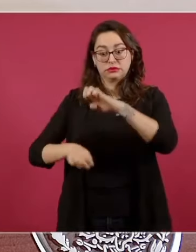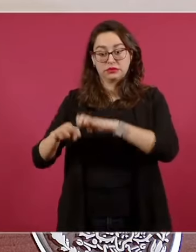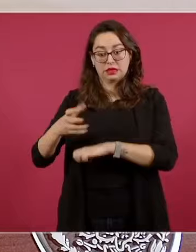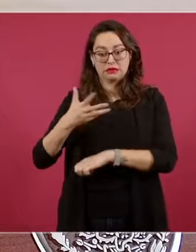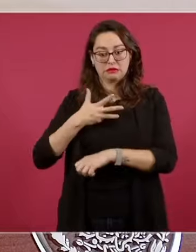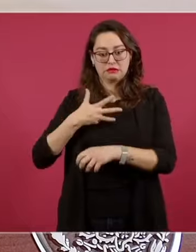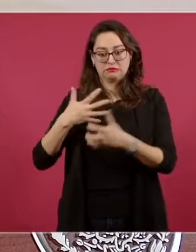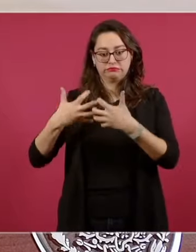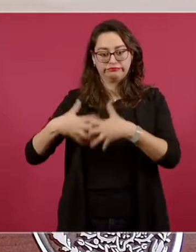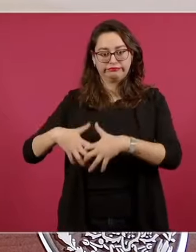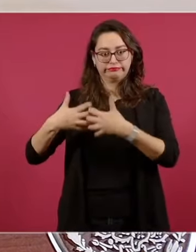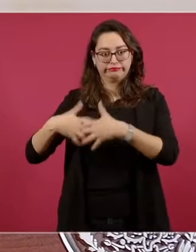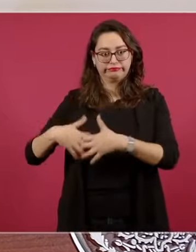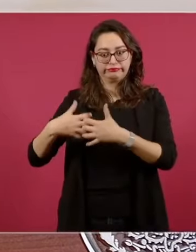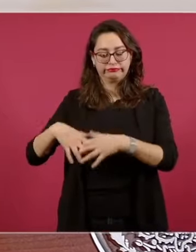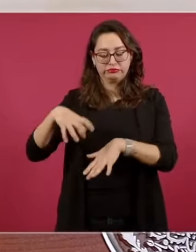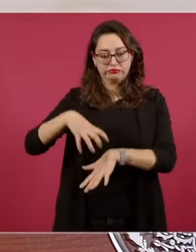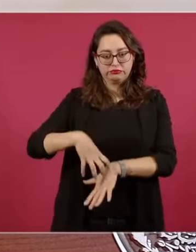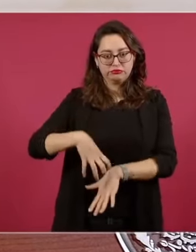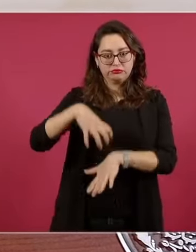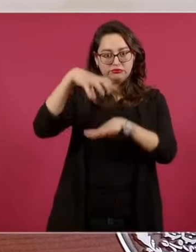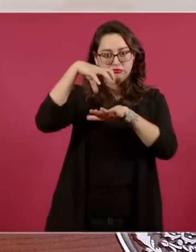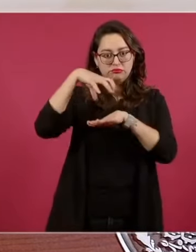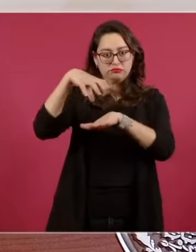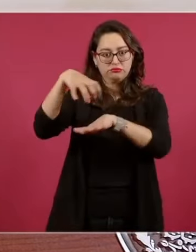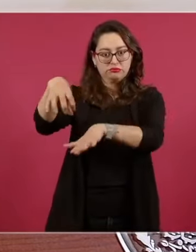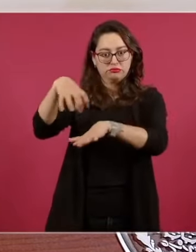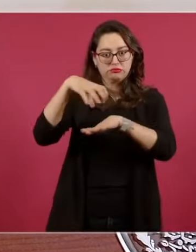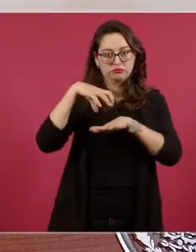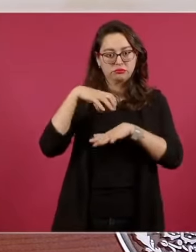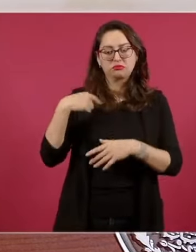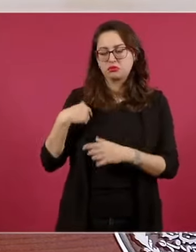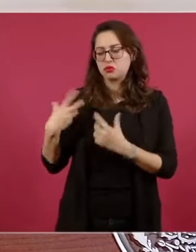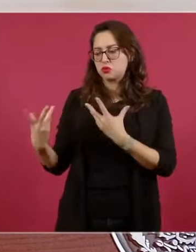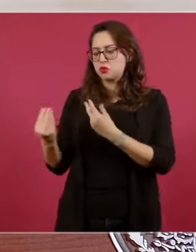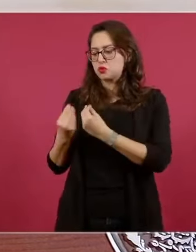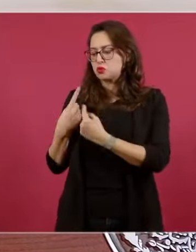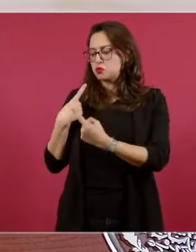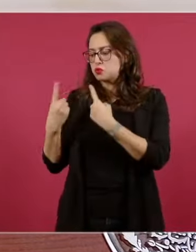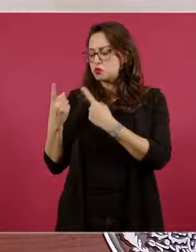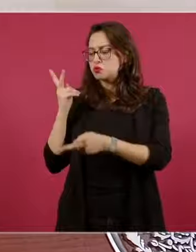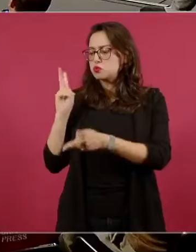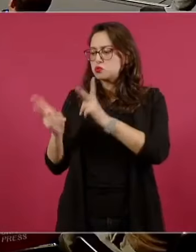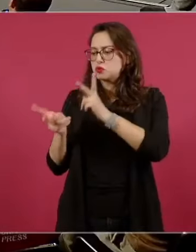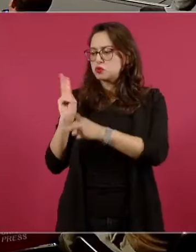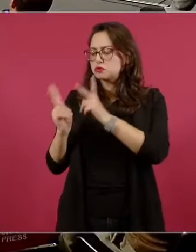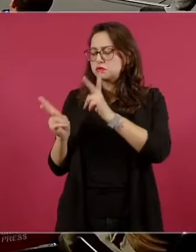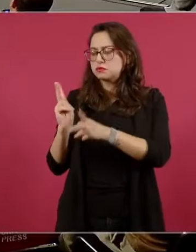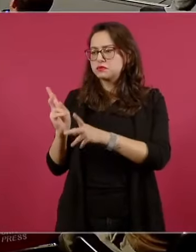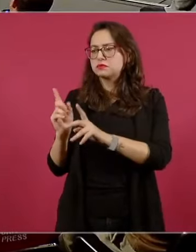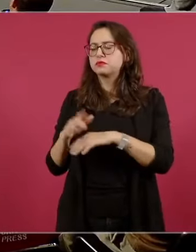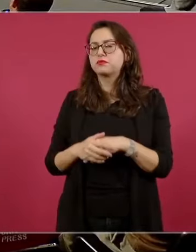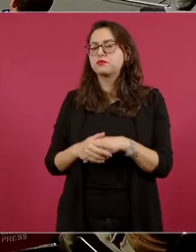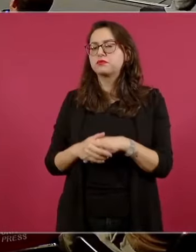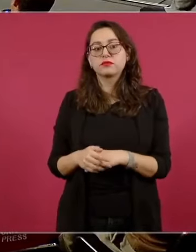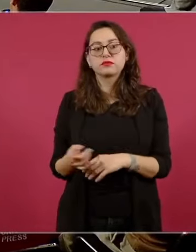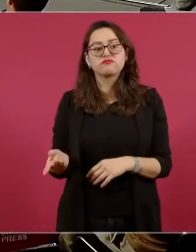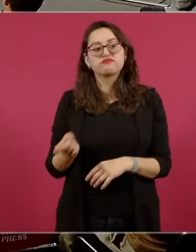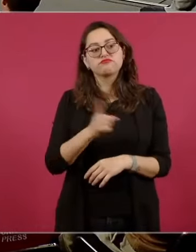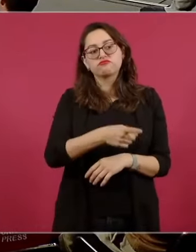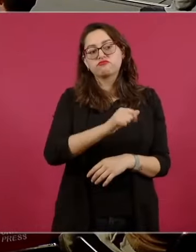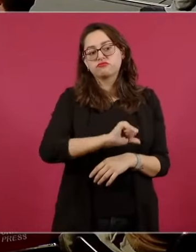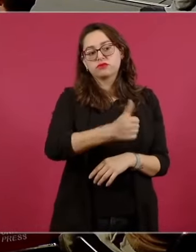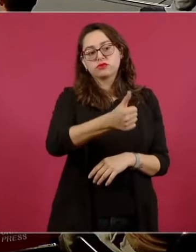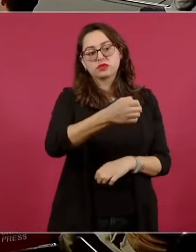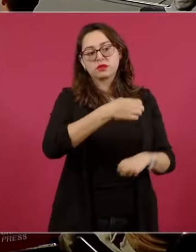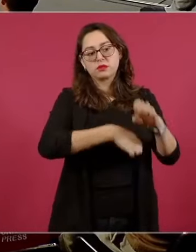yo con él, no le correspondía a él el montaje, sino a otra empresa de Altamira,